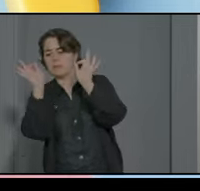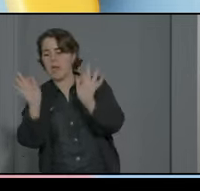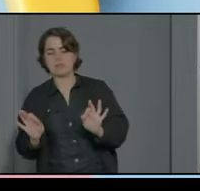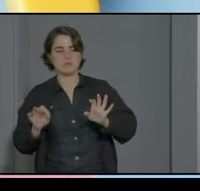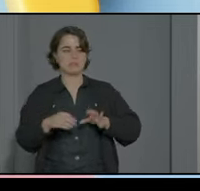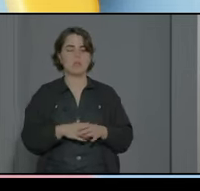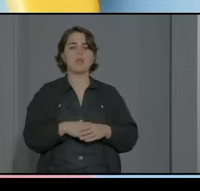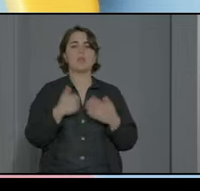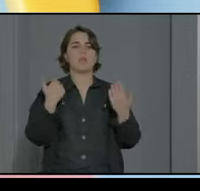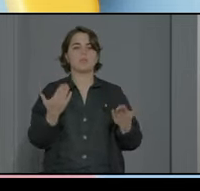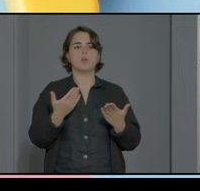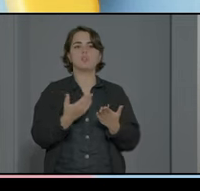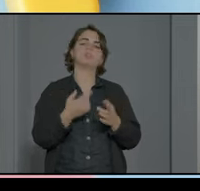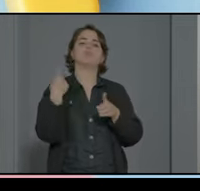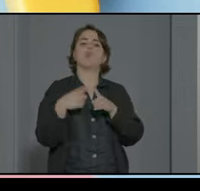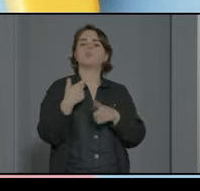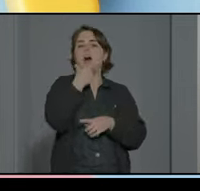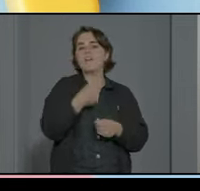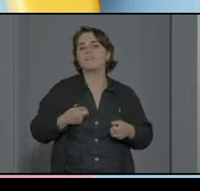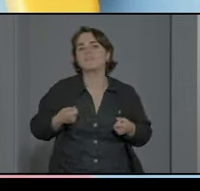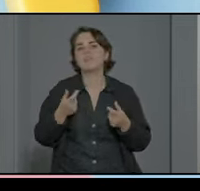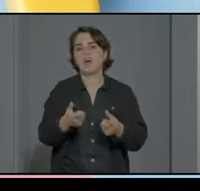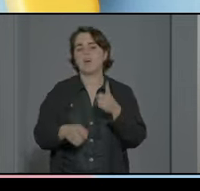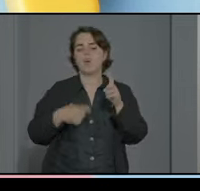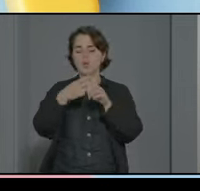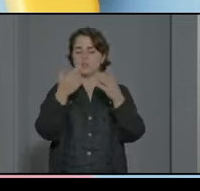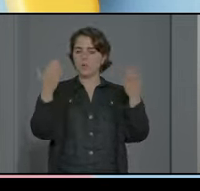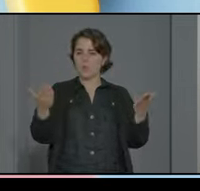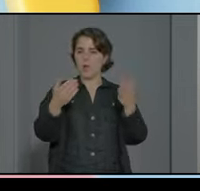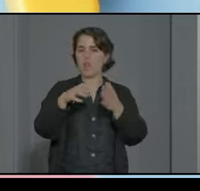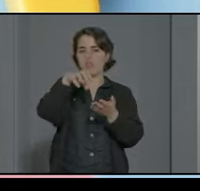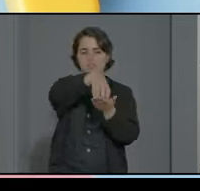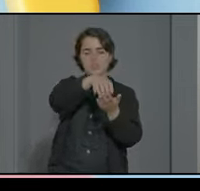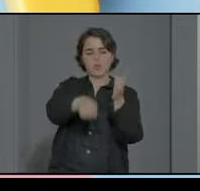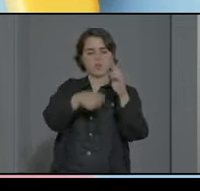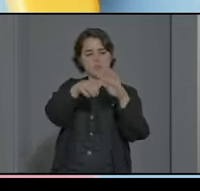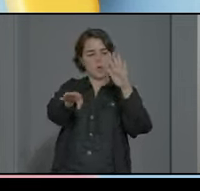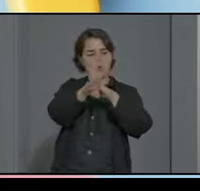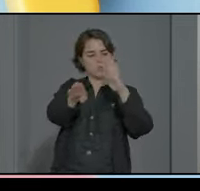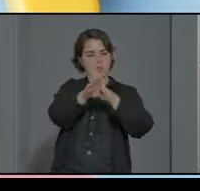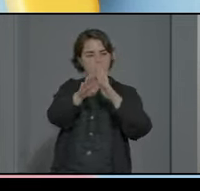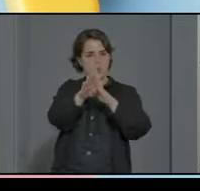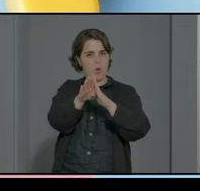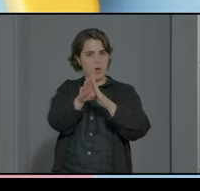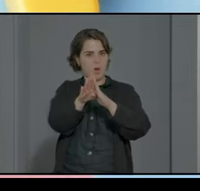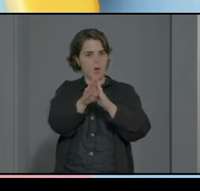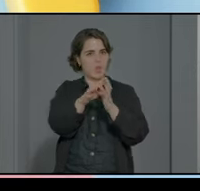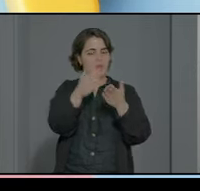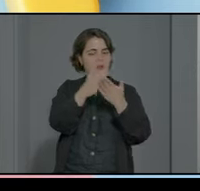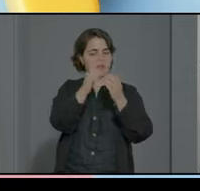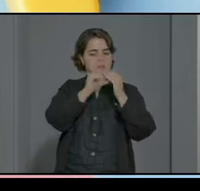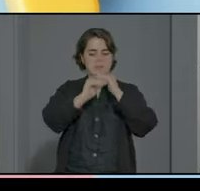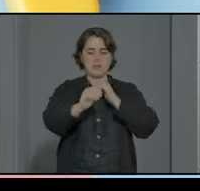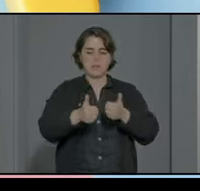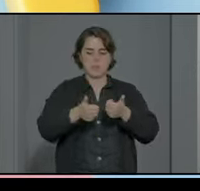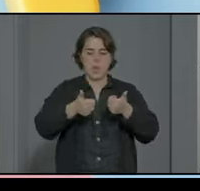entonces hay que intentar facilitar las cosas para que haya una predisposición por parte del centro a continuar aumentando el número de de aulas estables